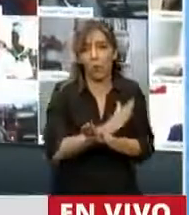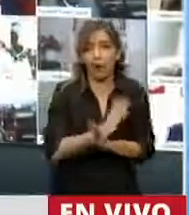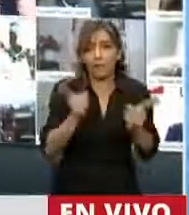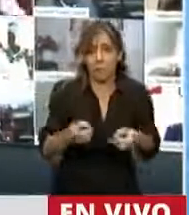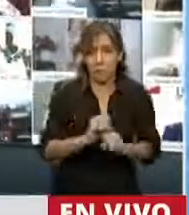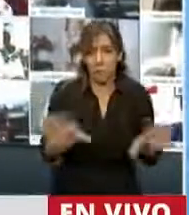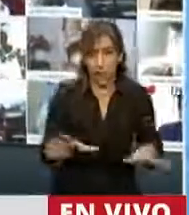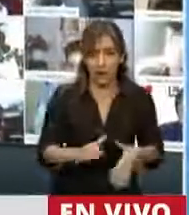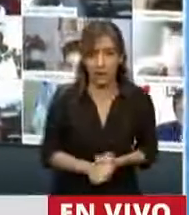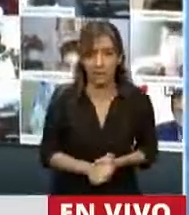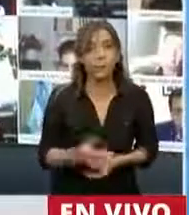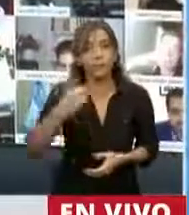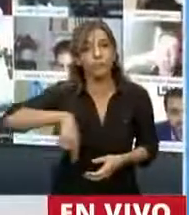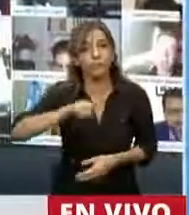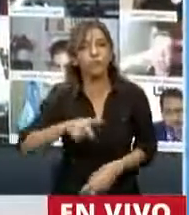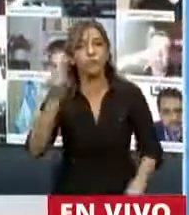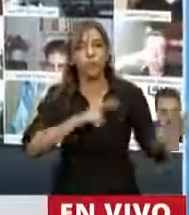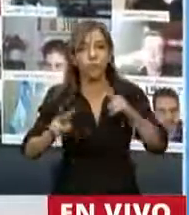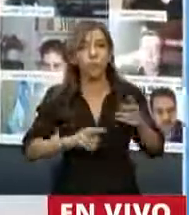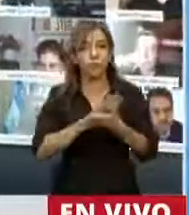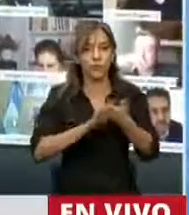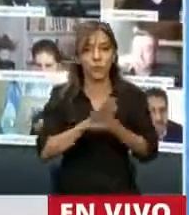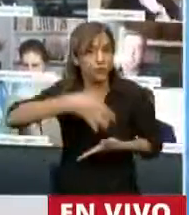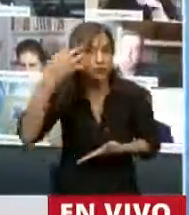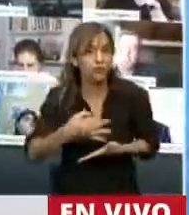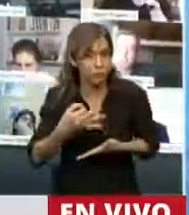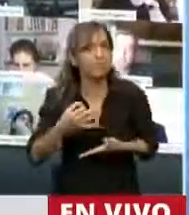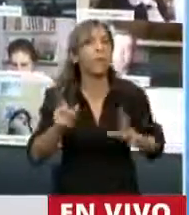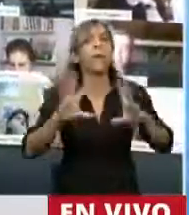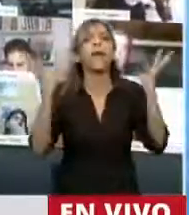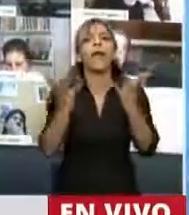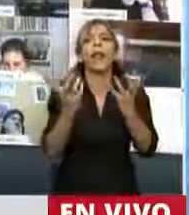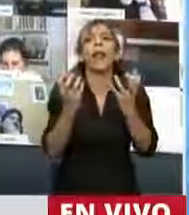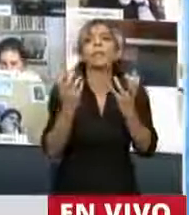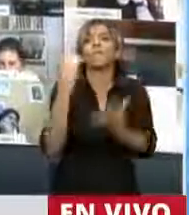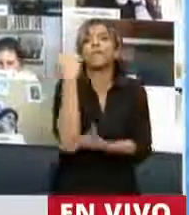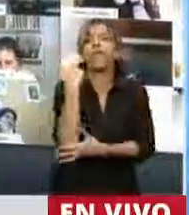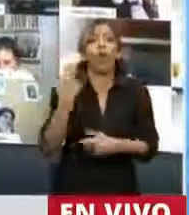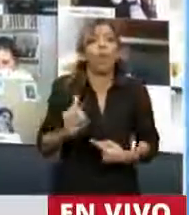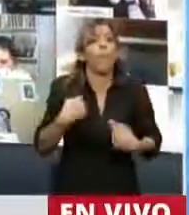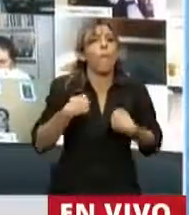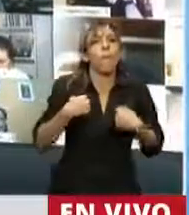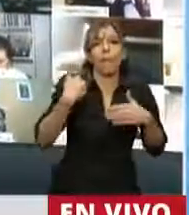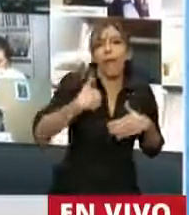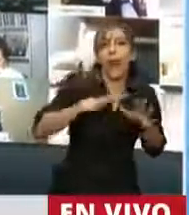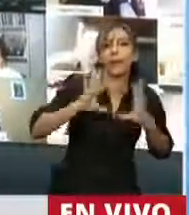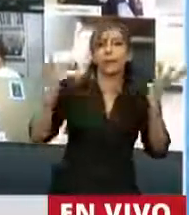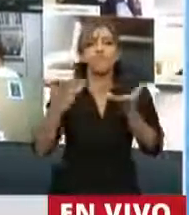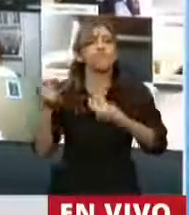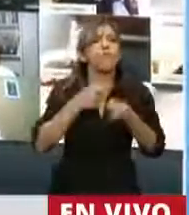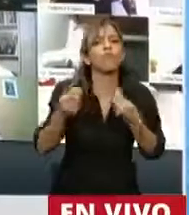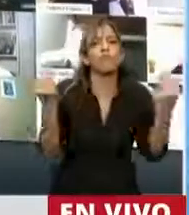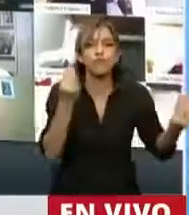macroeconómicas y financieras, ahora voy a hablar de la deuda, es que tenemos que valorar el enorme esfuerzo fiscal